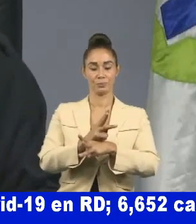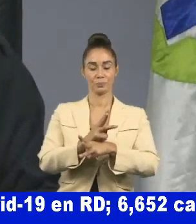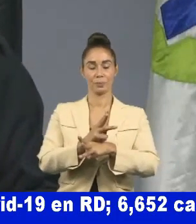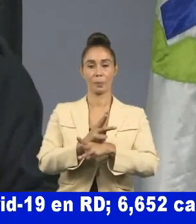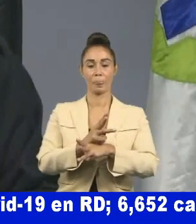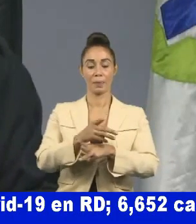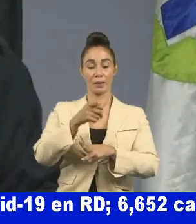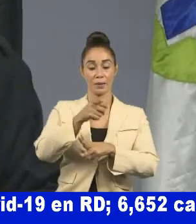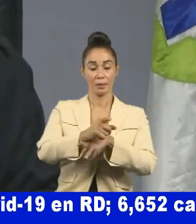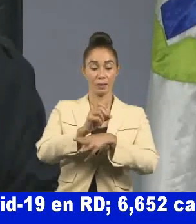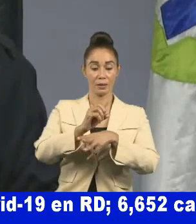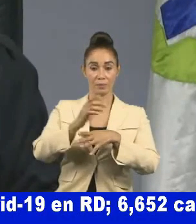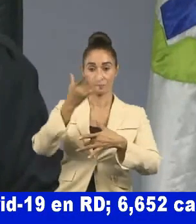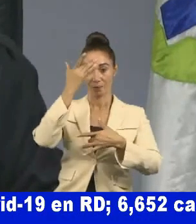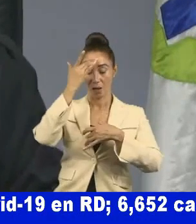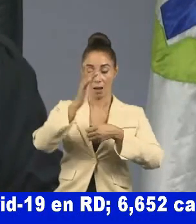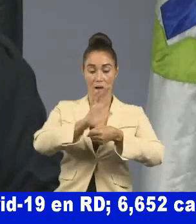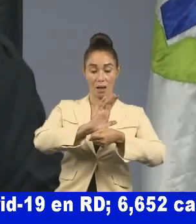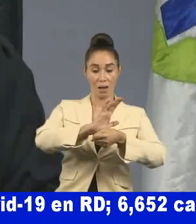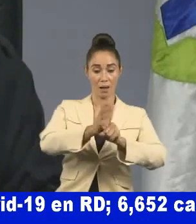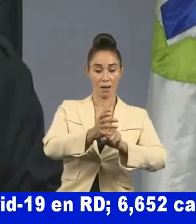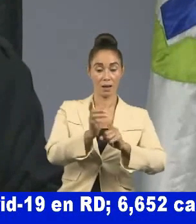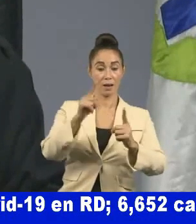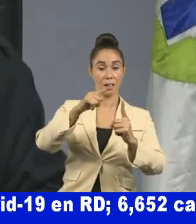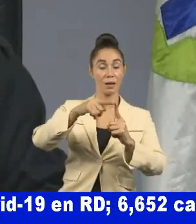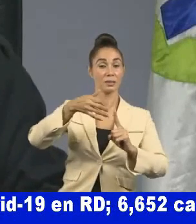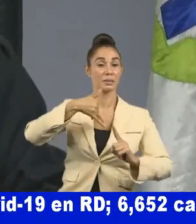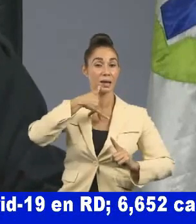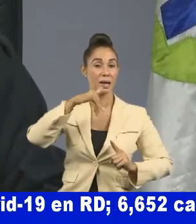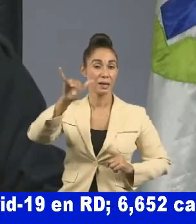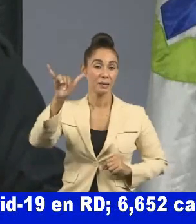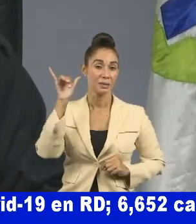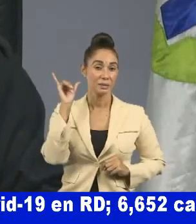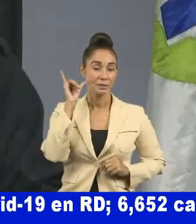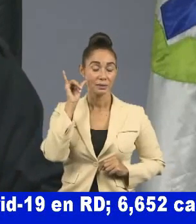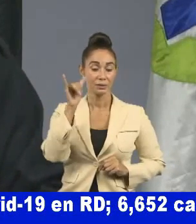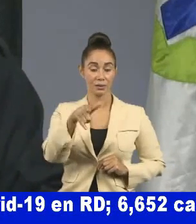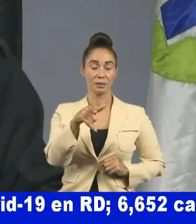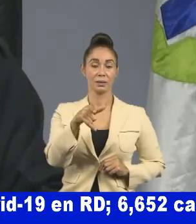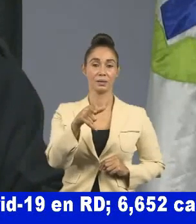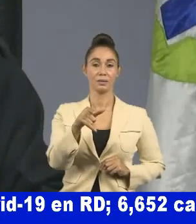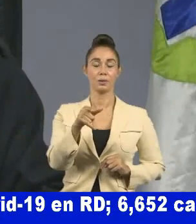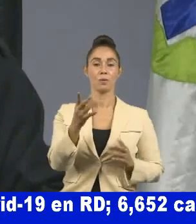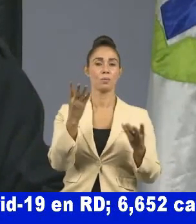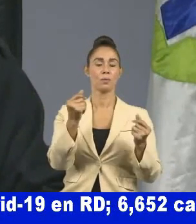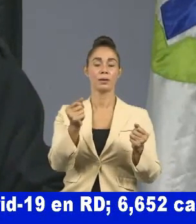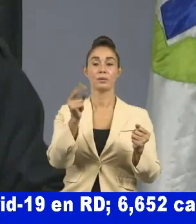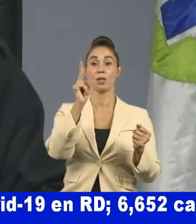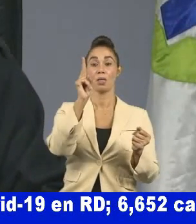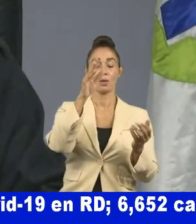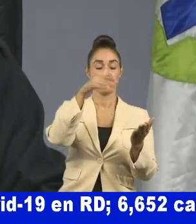del virus al día corte del día de ayer es de 2